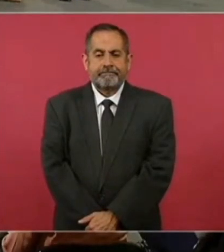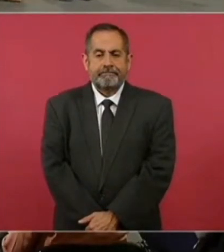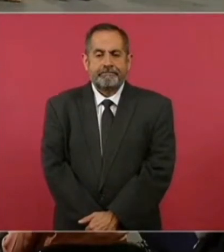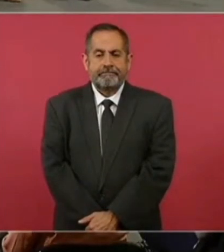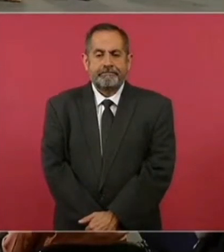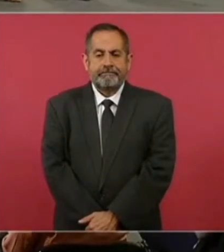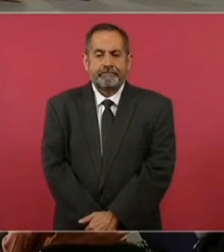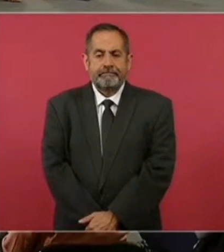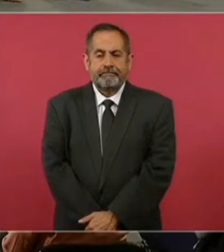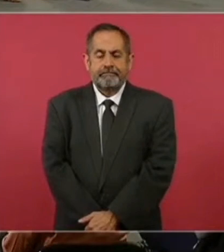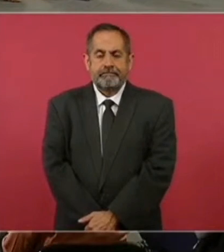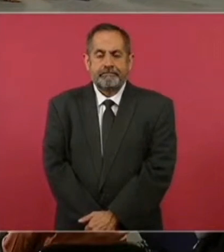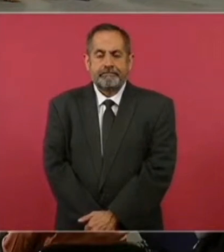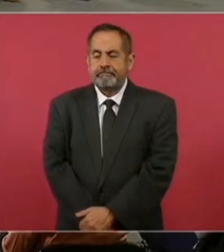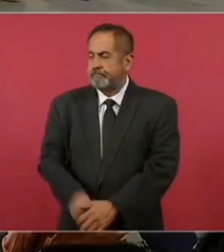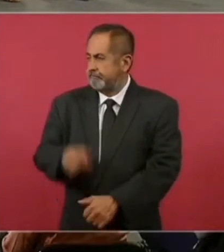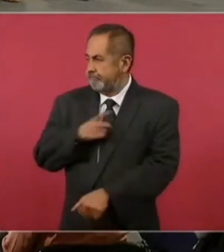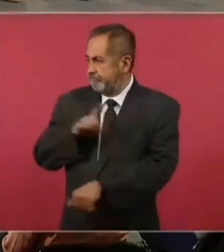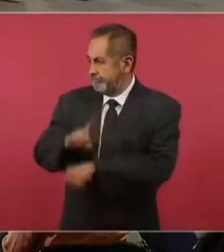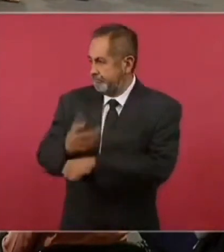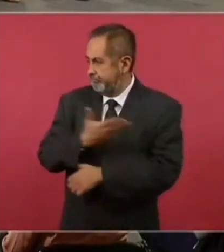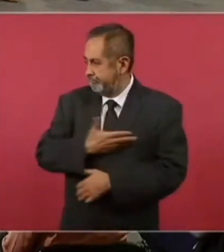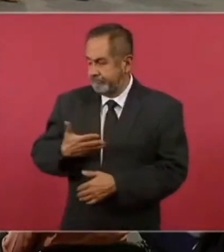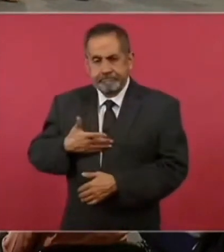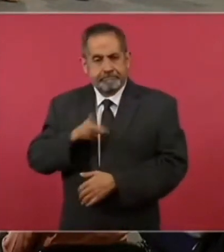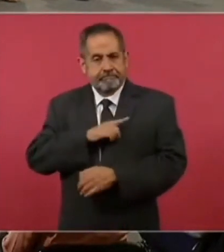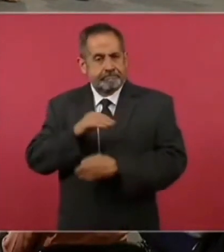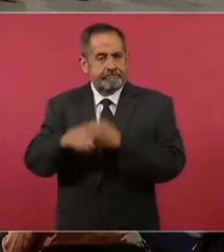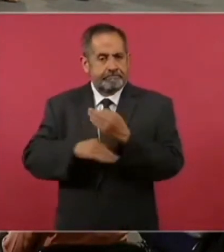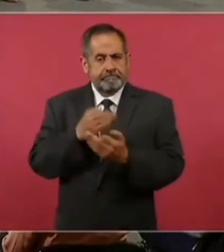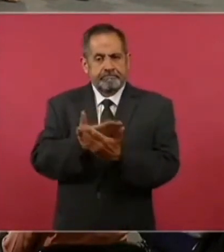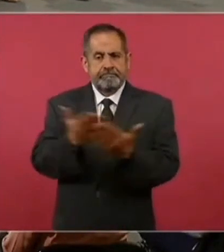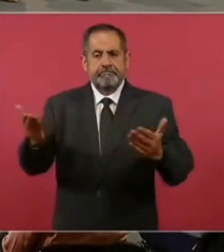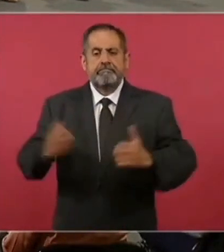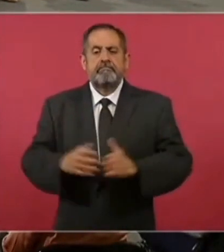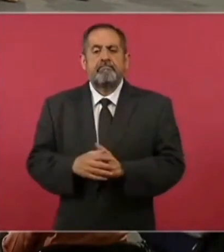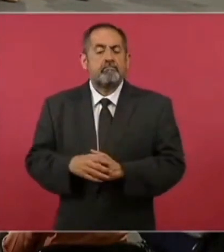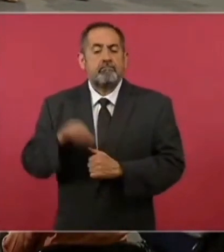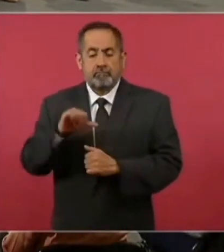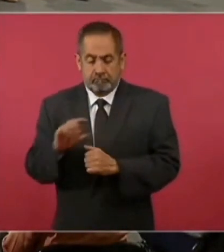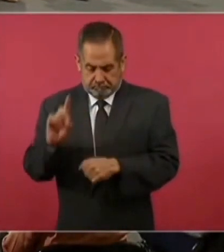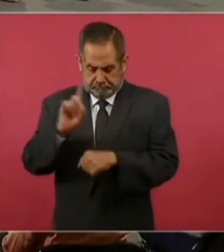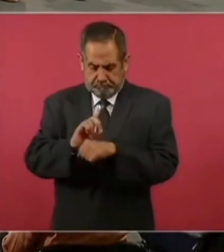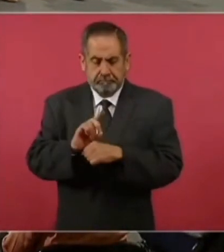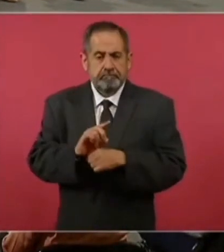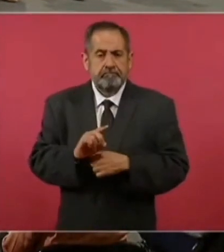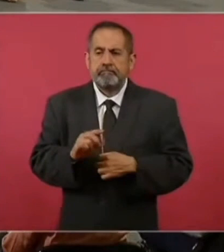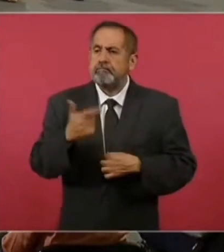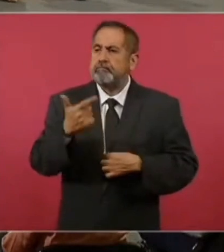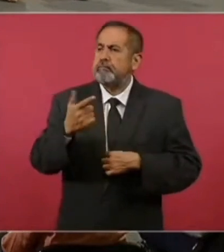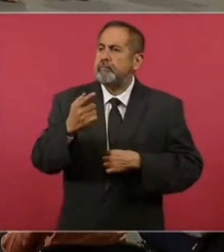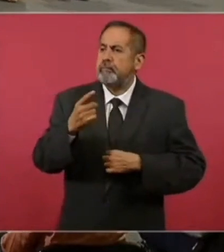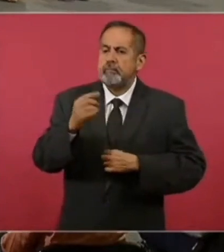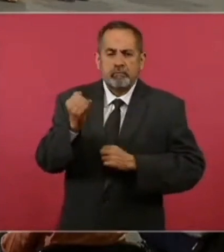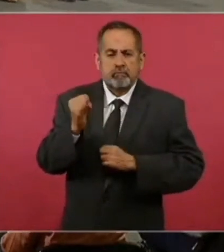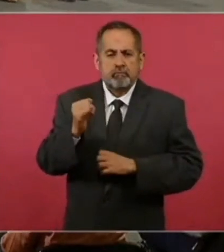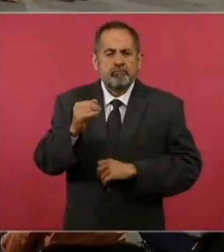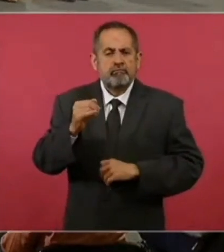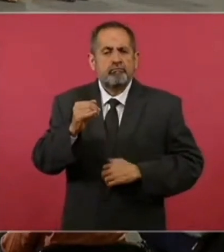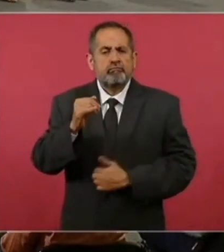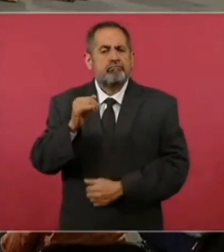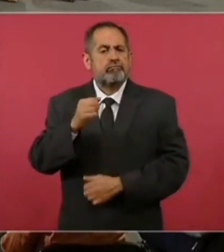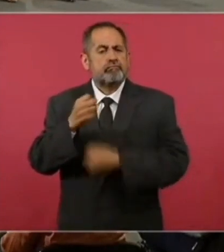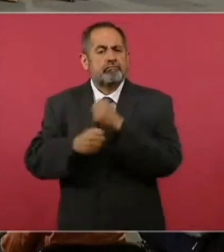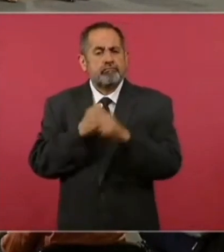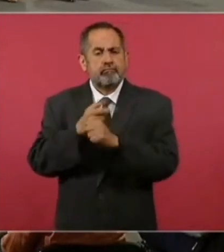Buenos días señor presidente, buenos días a todas, a todos. Hoy es 7 de junio de 2023. Esta es